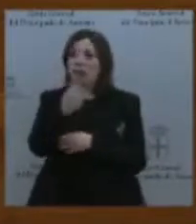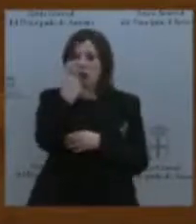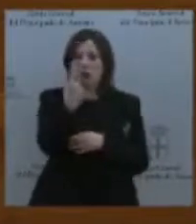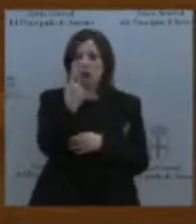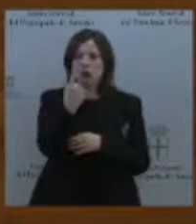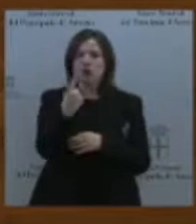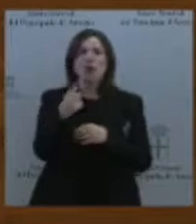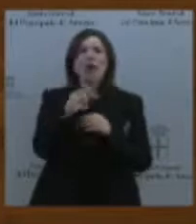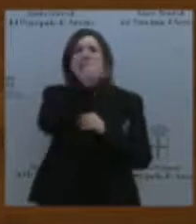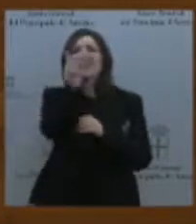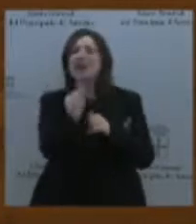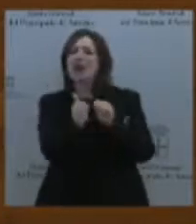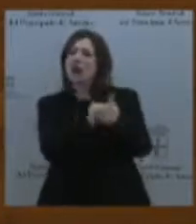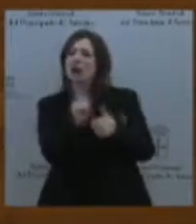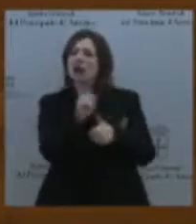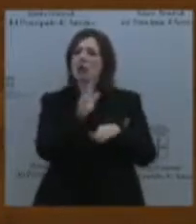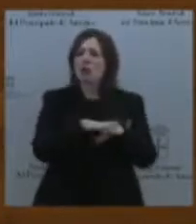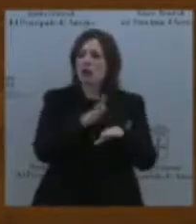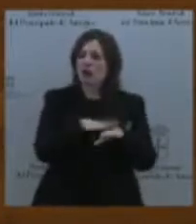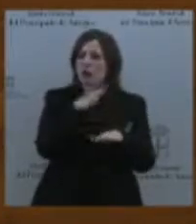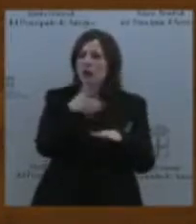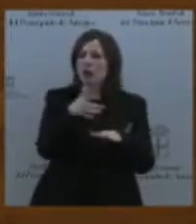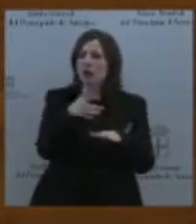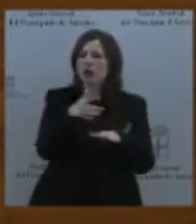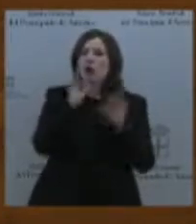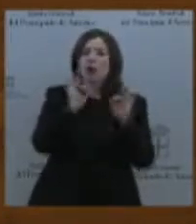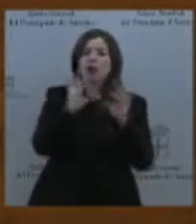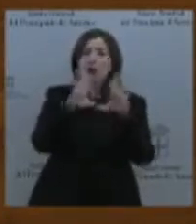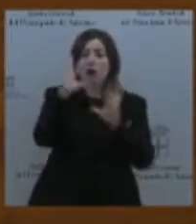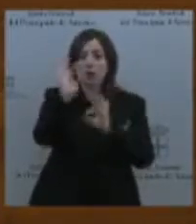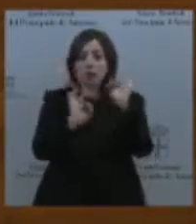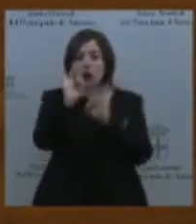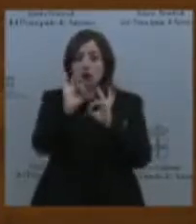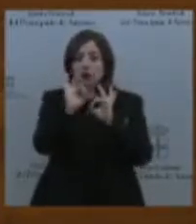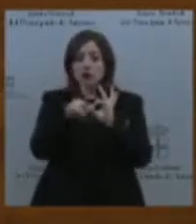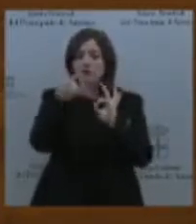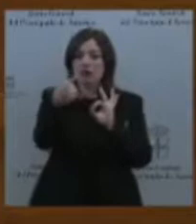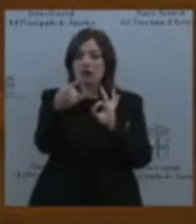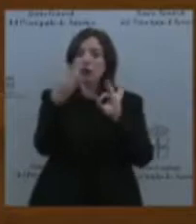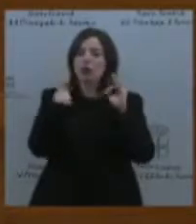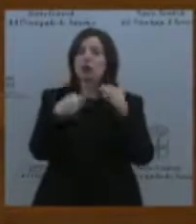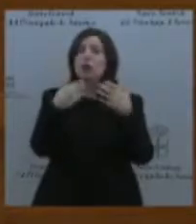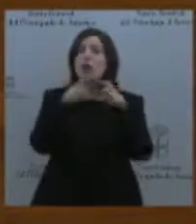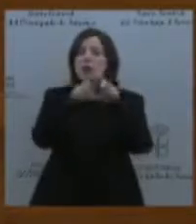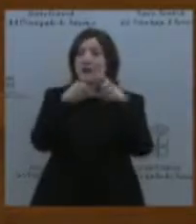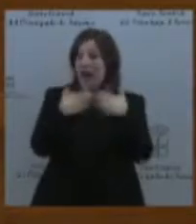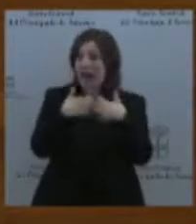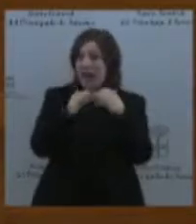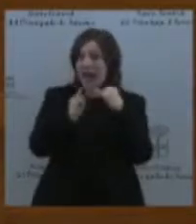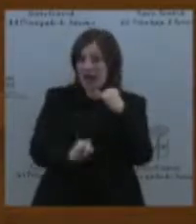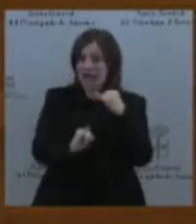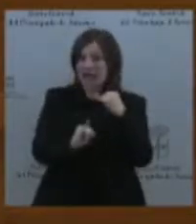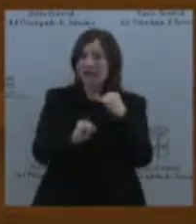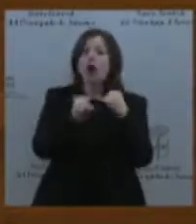extraordinario y el 10% sobre los beneficios de las eléctricas. Ojalá el señor Pumares y ustedes voten a favor de esta medida